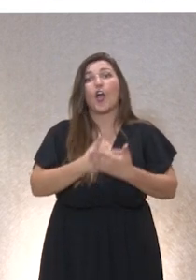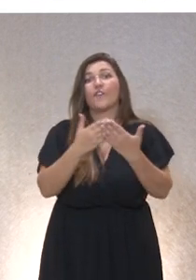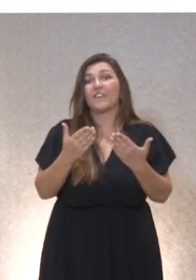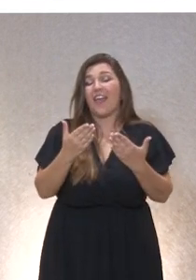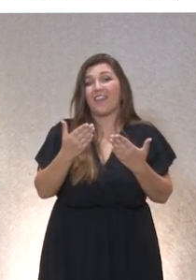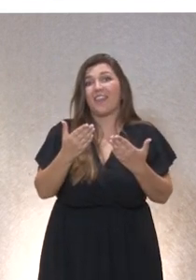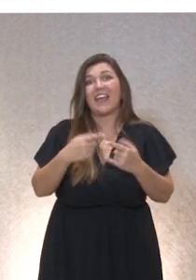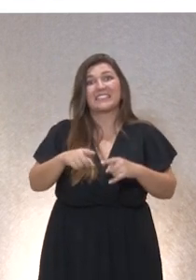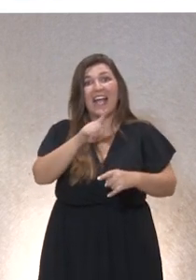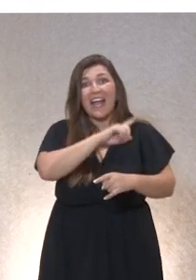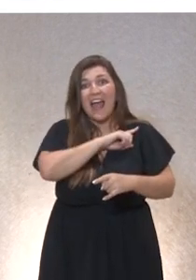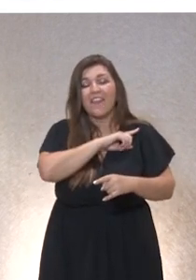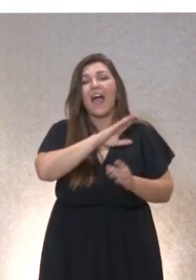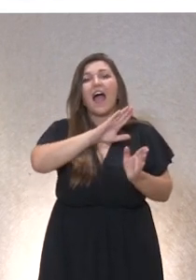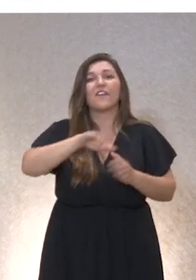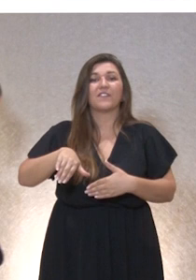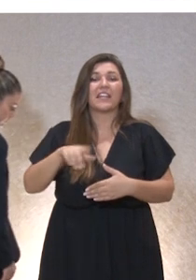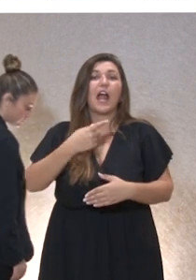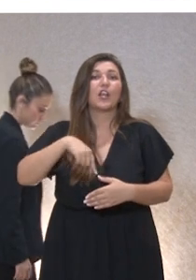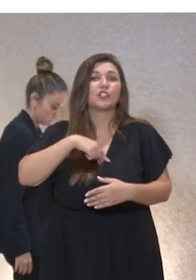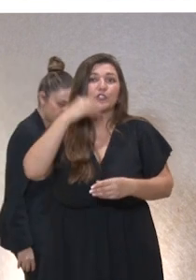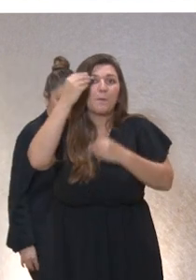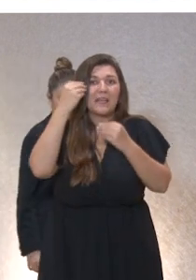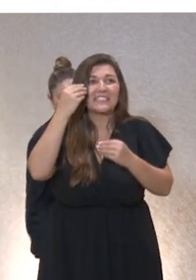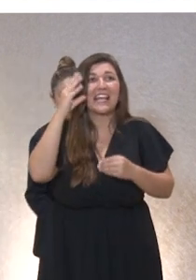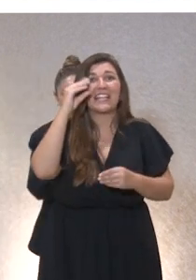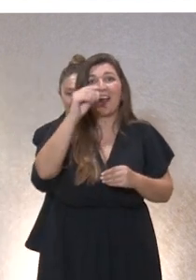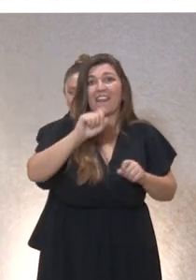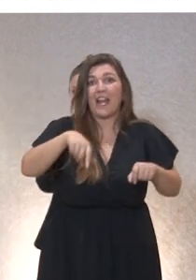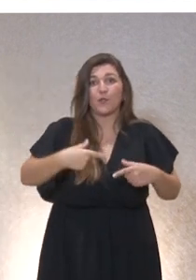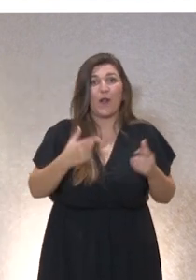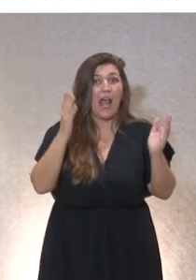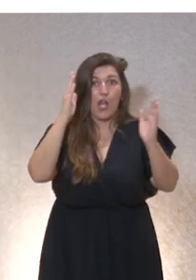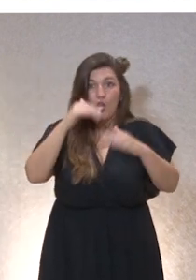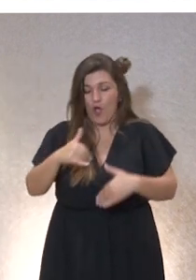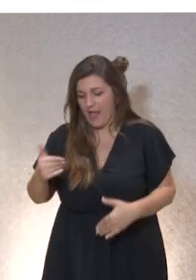artificial hace que nos preguntemos qué queda de la inteligencia natural. Aquí,